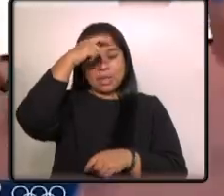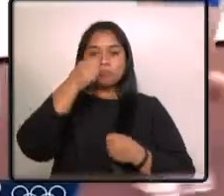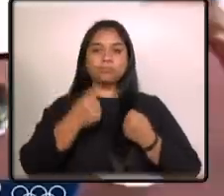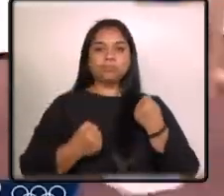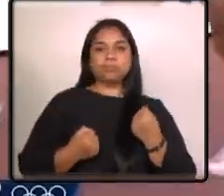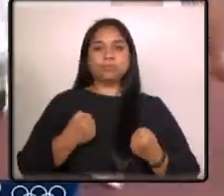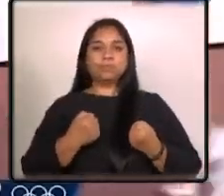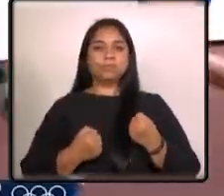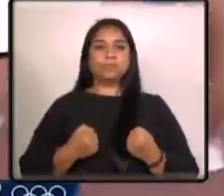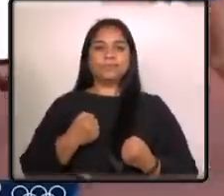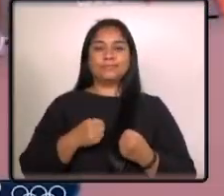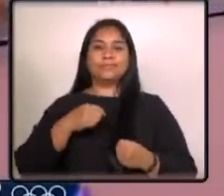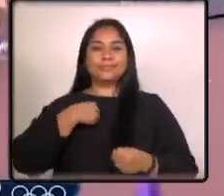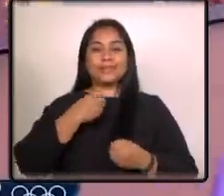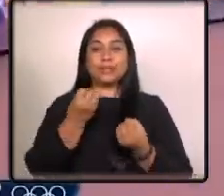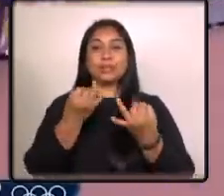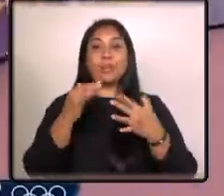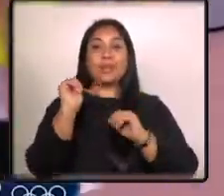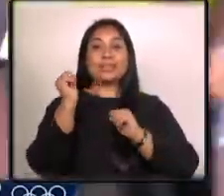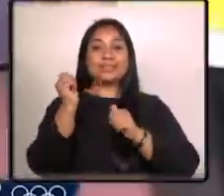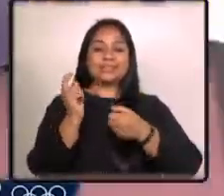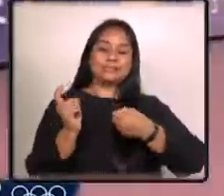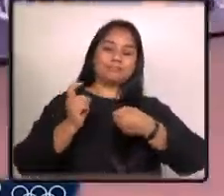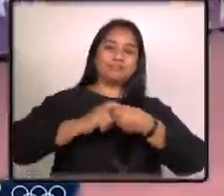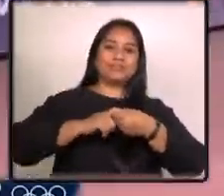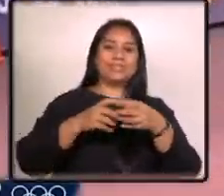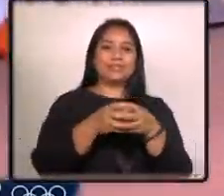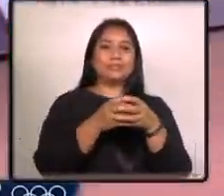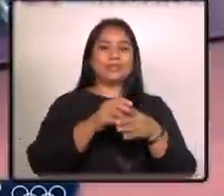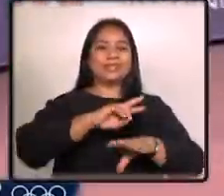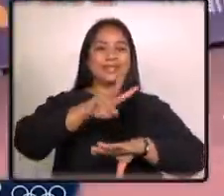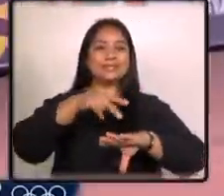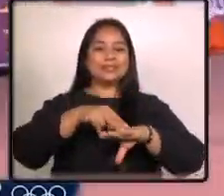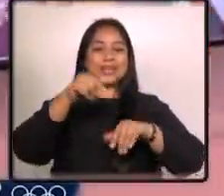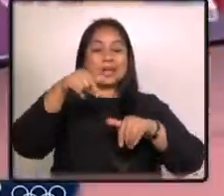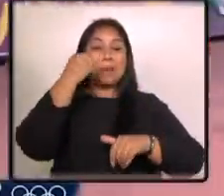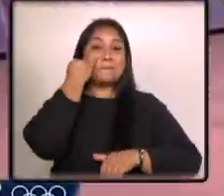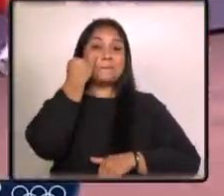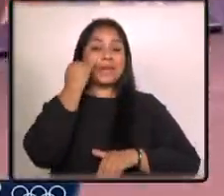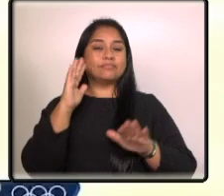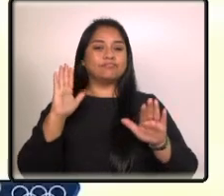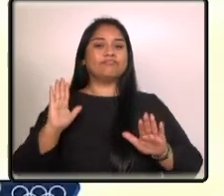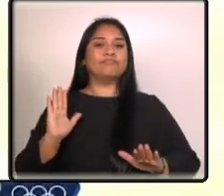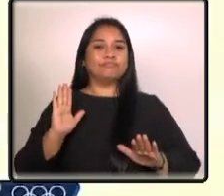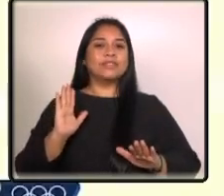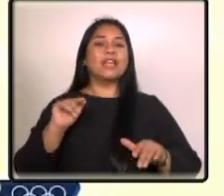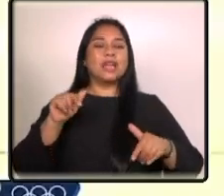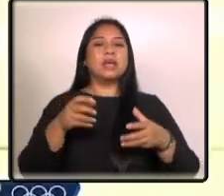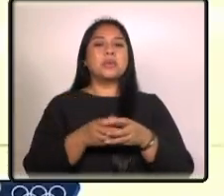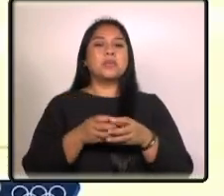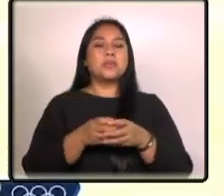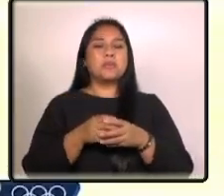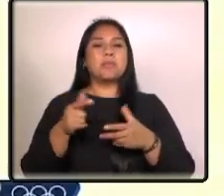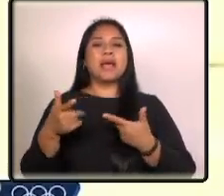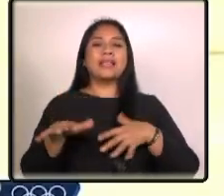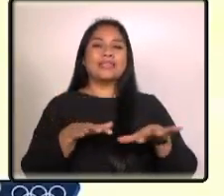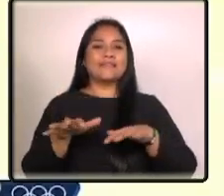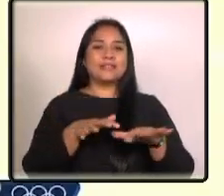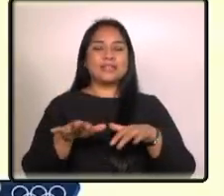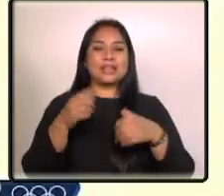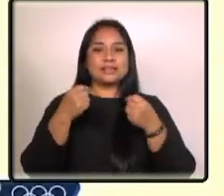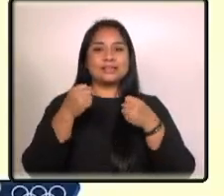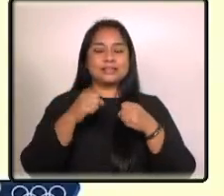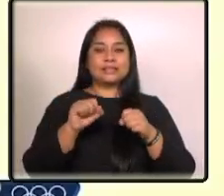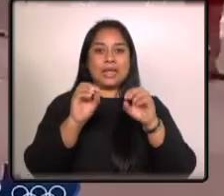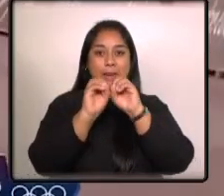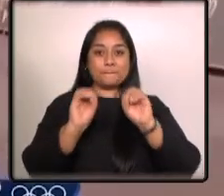es el atleta número 15 de la delegación nacional que será juramentada este miércoles en una ceremonia a realizarse en el